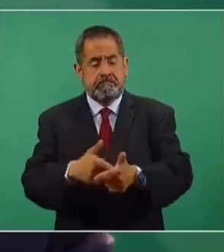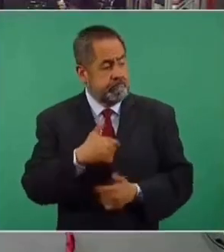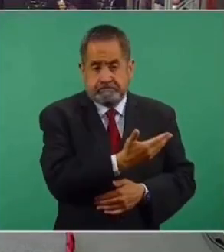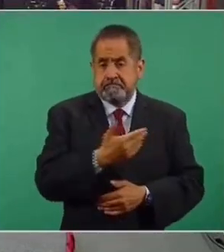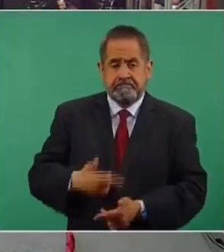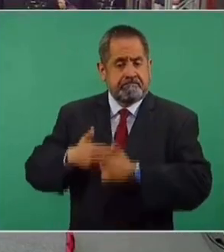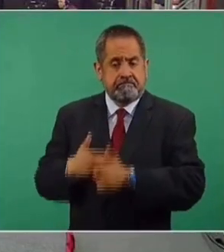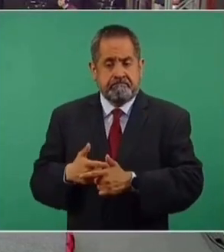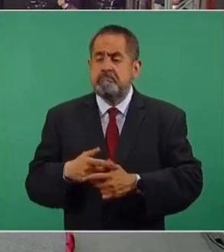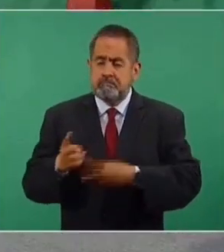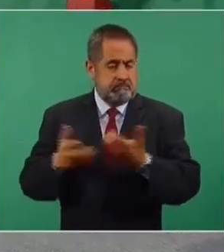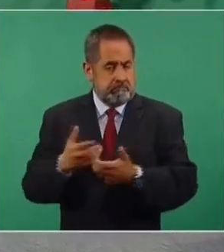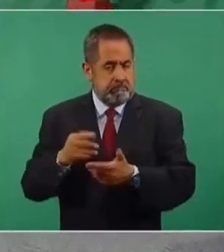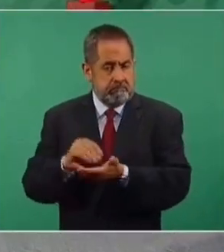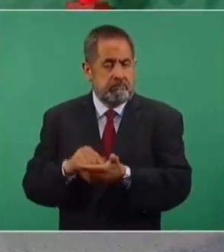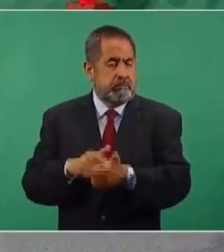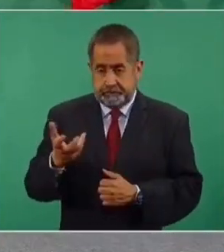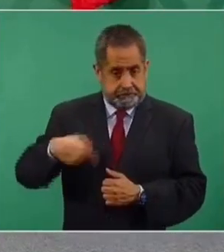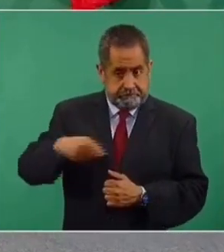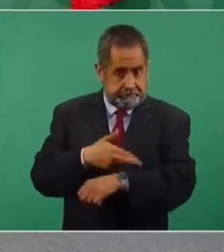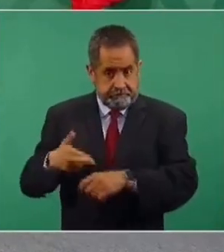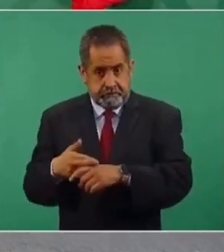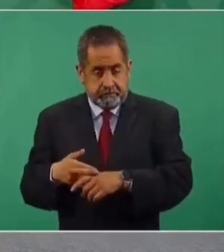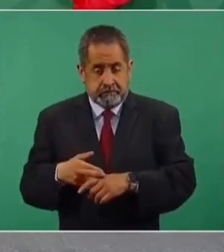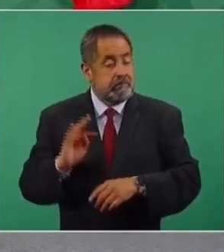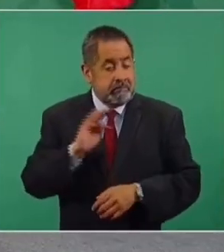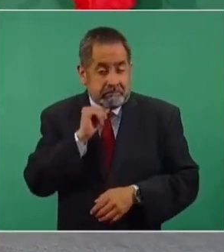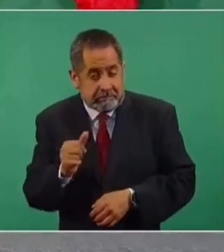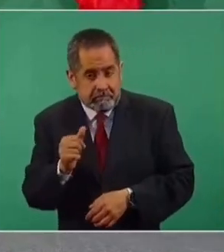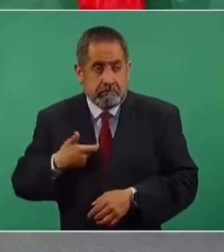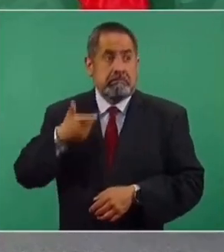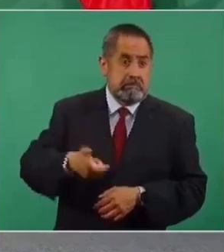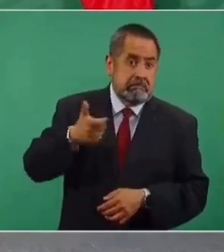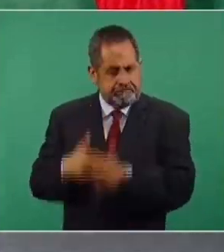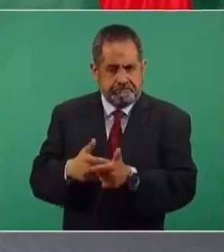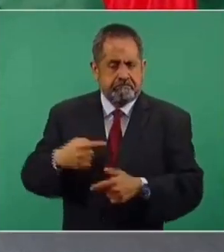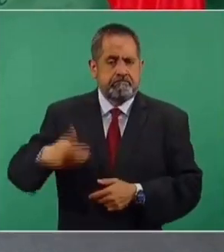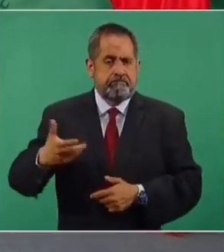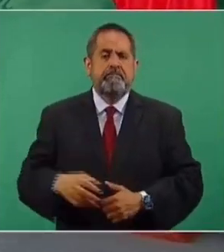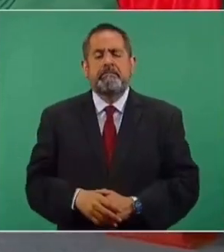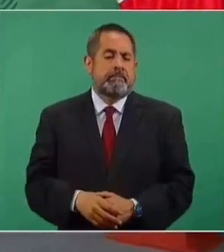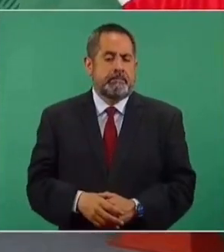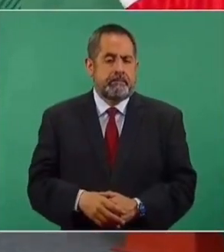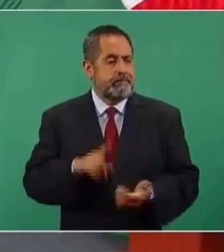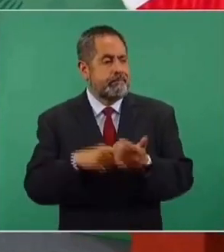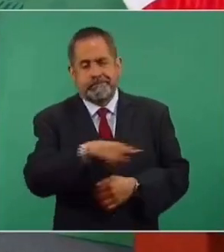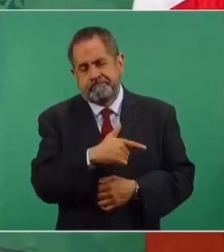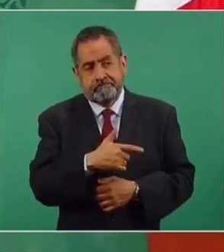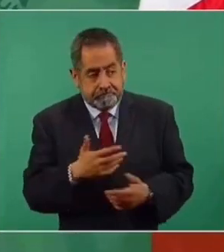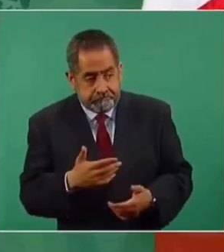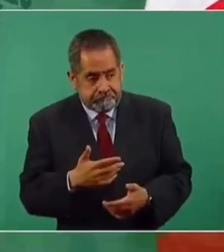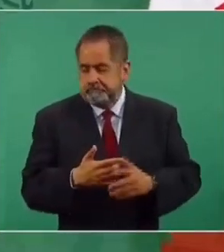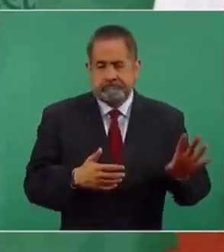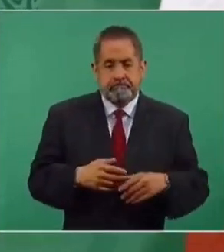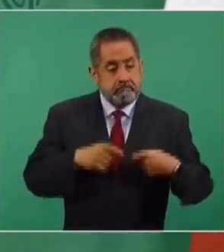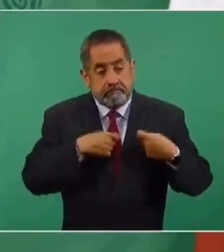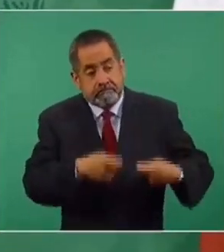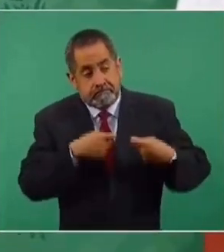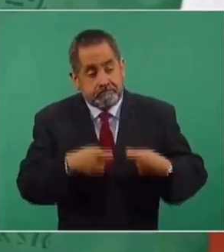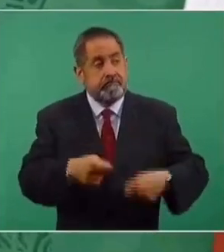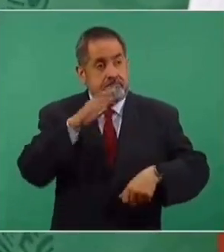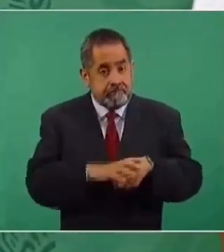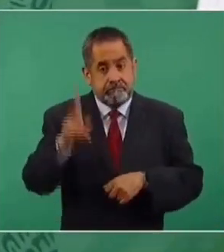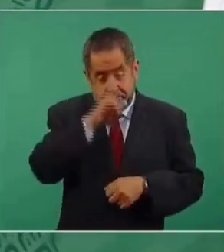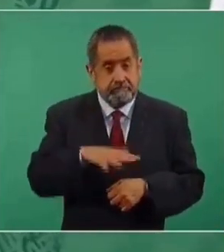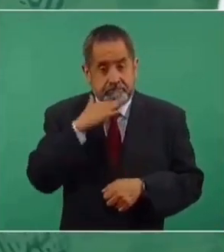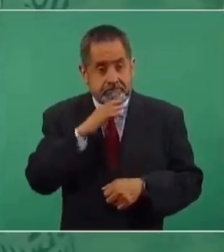ofrecemos disculpas por lo que se está haciendo, pero si no, nos vamos a pagar muy caro, todos, por la corrupción. Y vamos a heredar a las nuevas generaciones